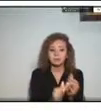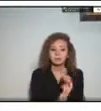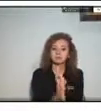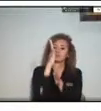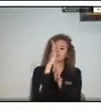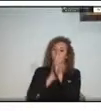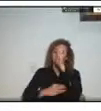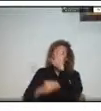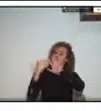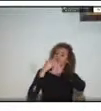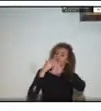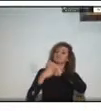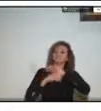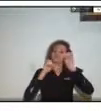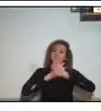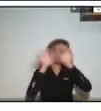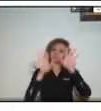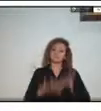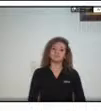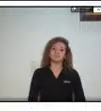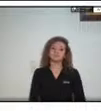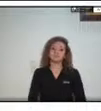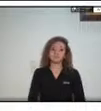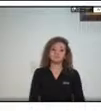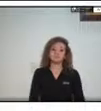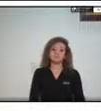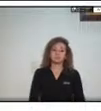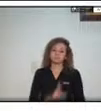nuestro proceso esa es la respuesta que tengo